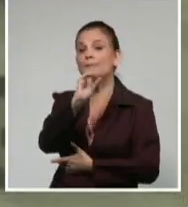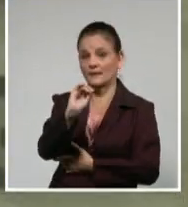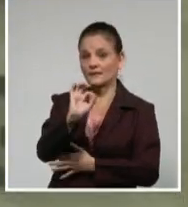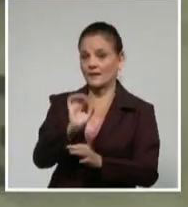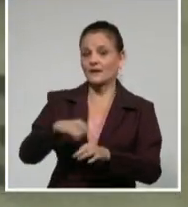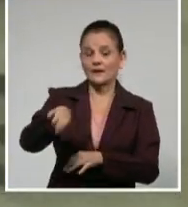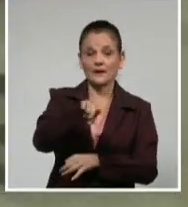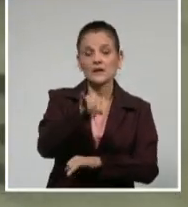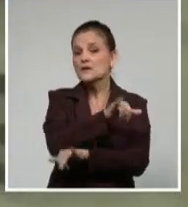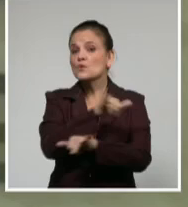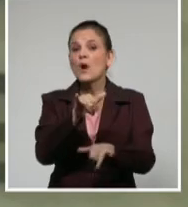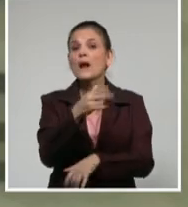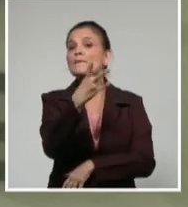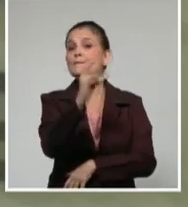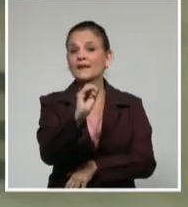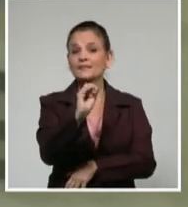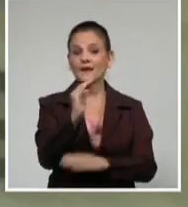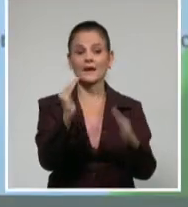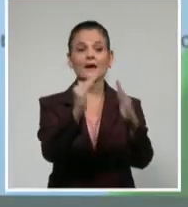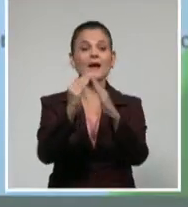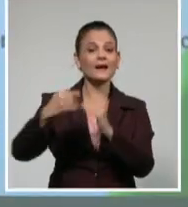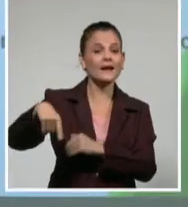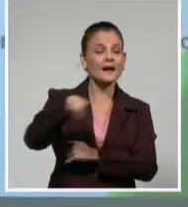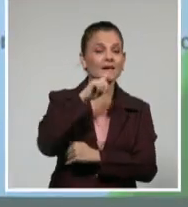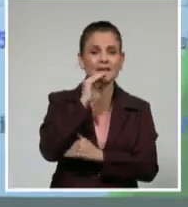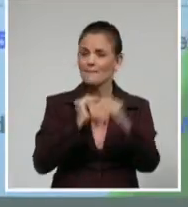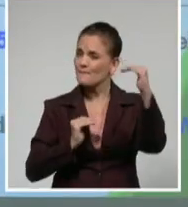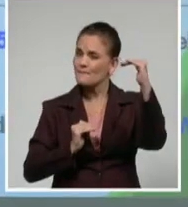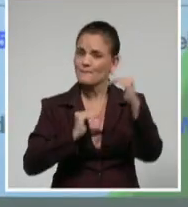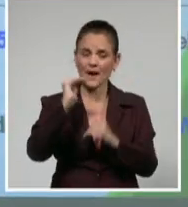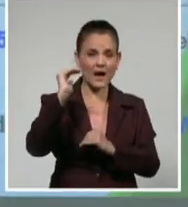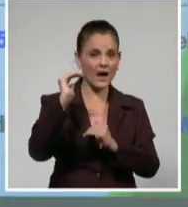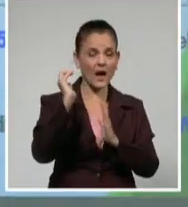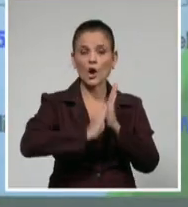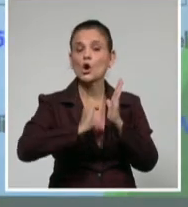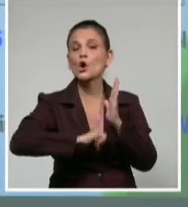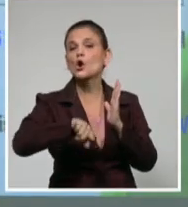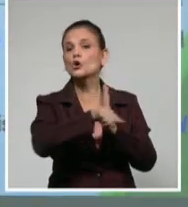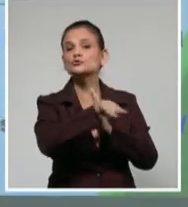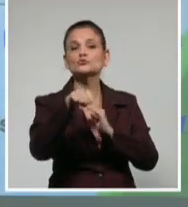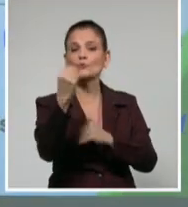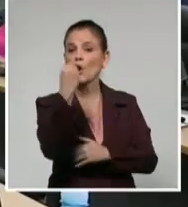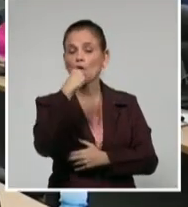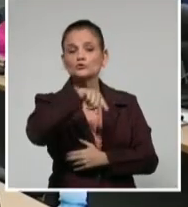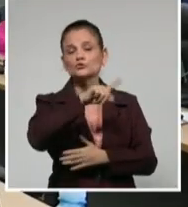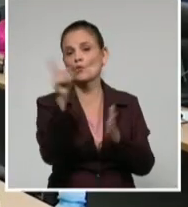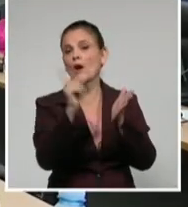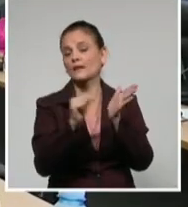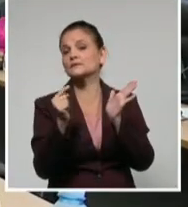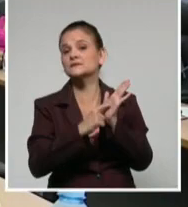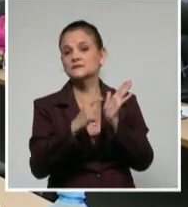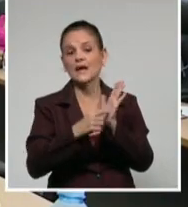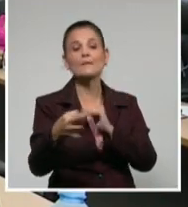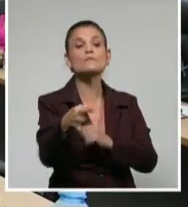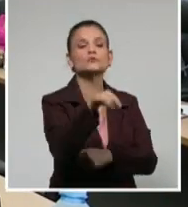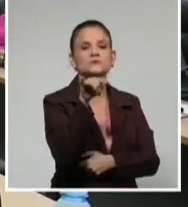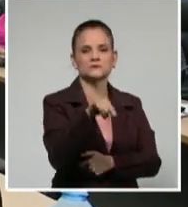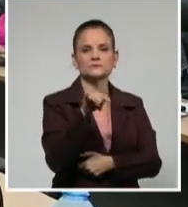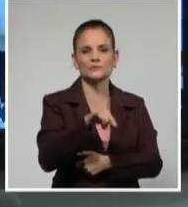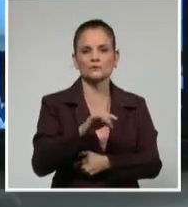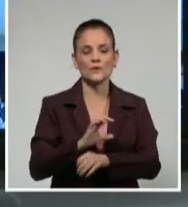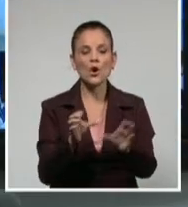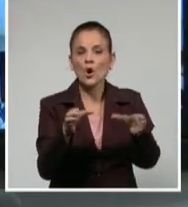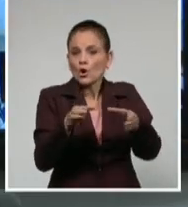de domicilios mayores consumidores de electricidad a nivel de municipio. Los consejos energéticos en los